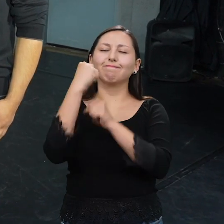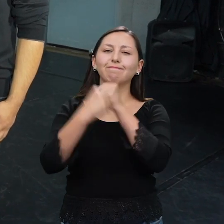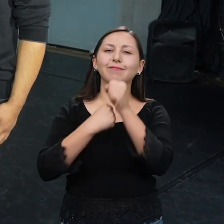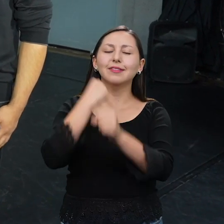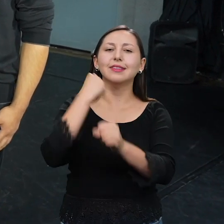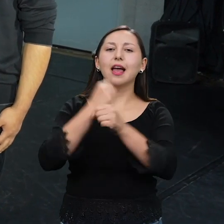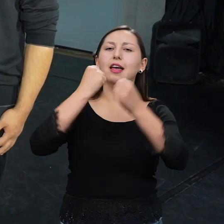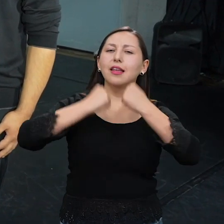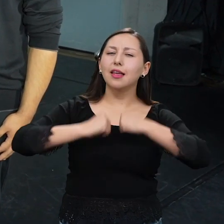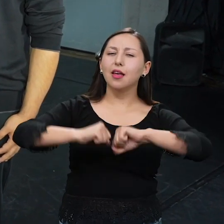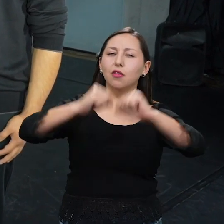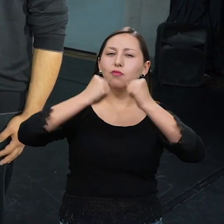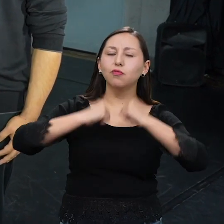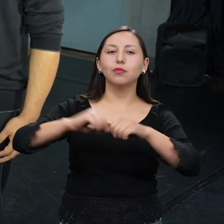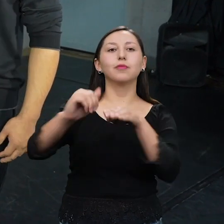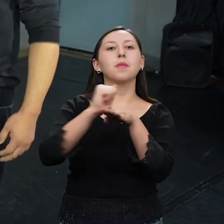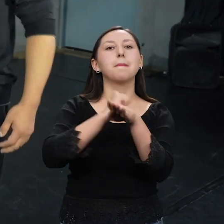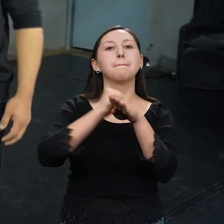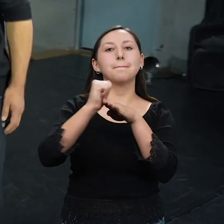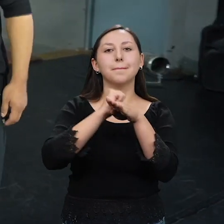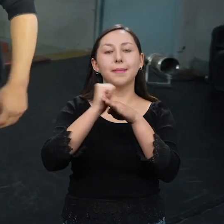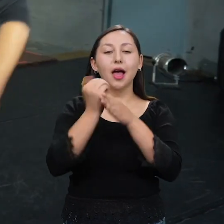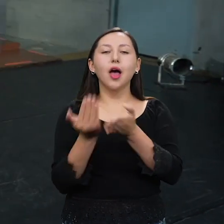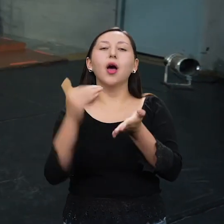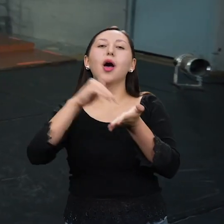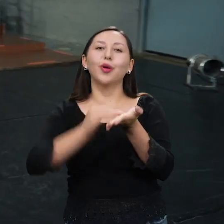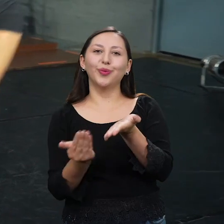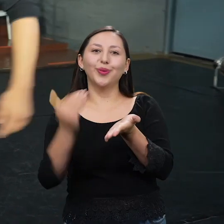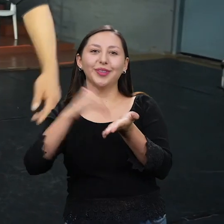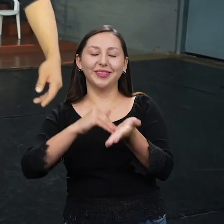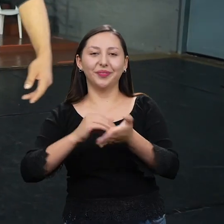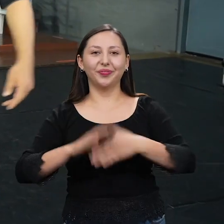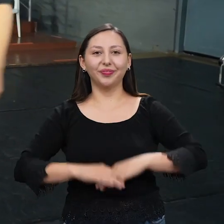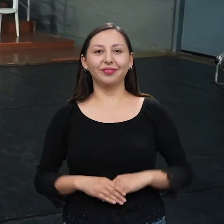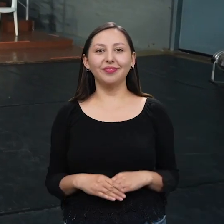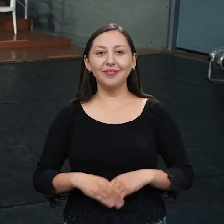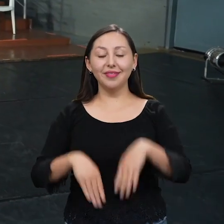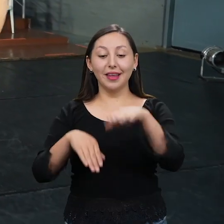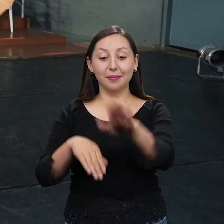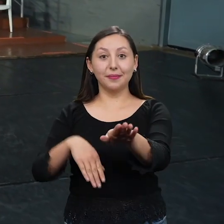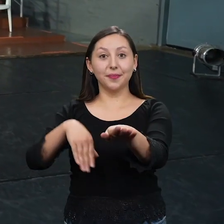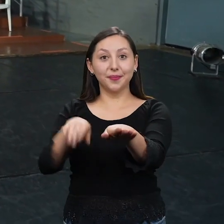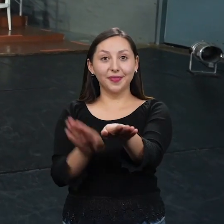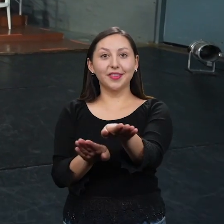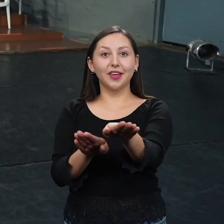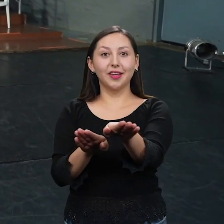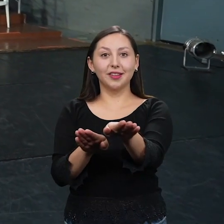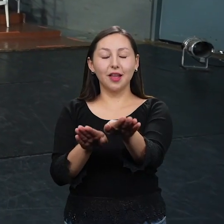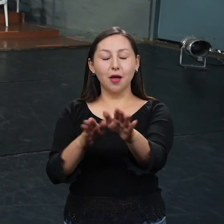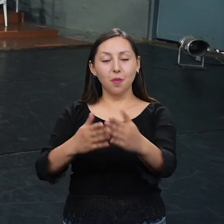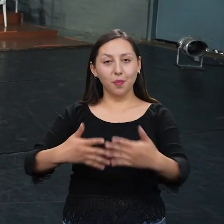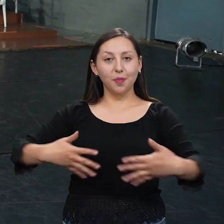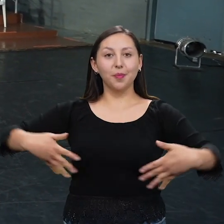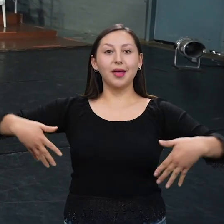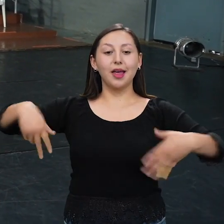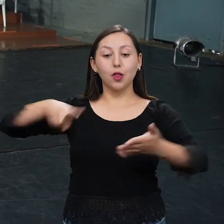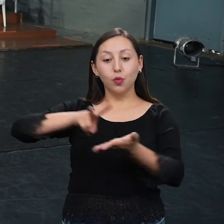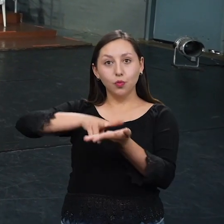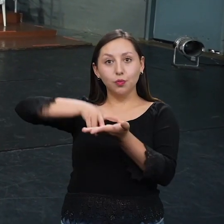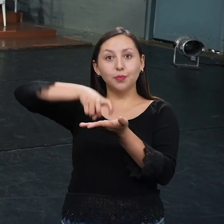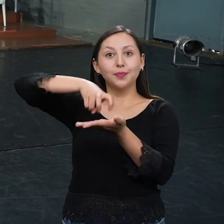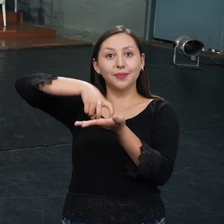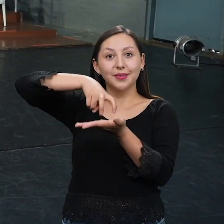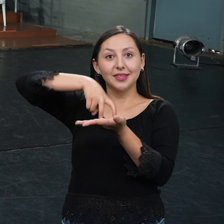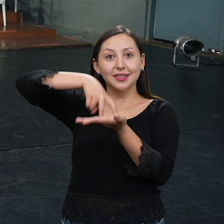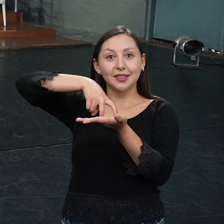aprender. A ver, vamos otra vez. Ok, vamos. Abrimos el pie, abrimos el otro, abro bracitos, flexiono rodillas